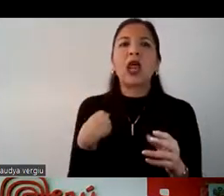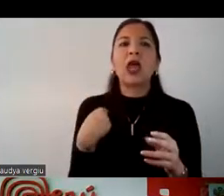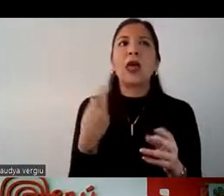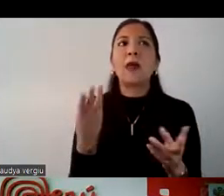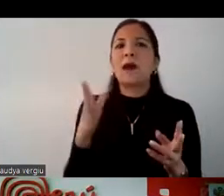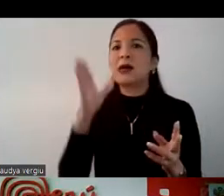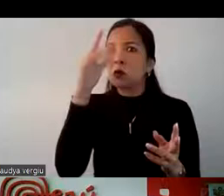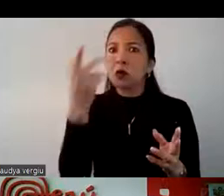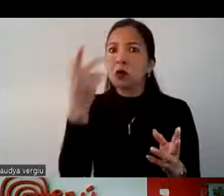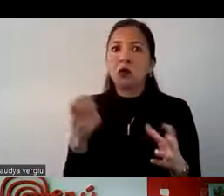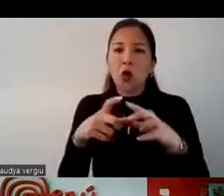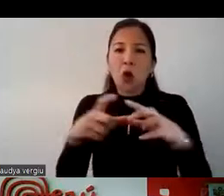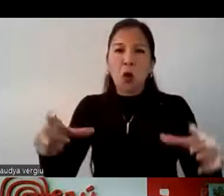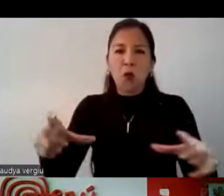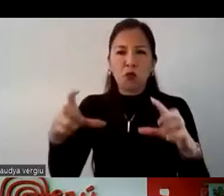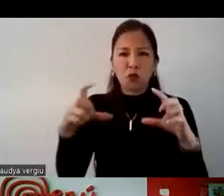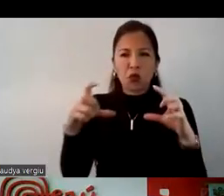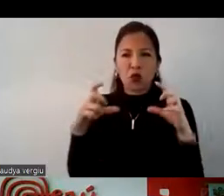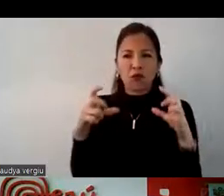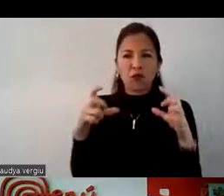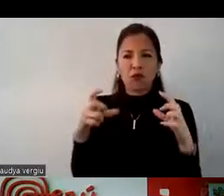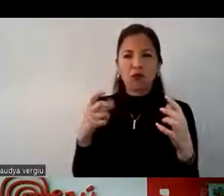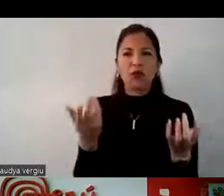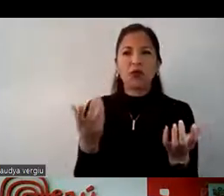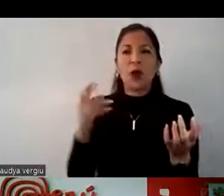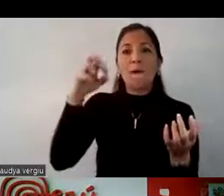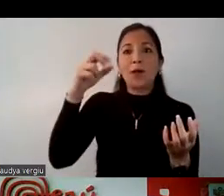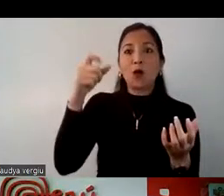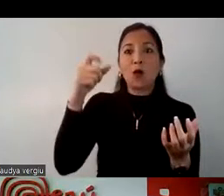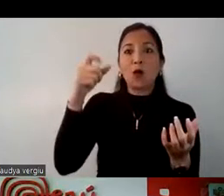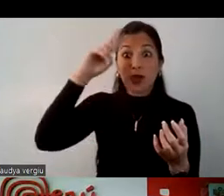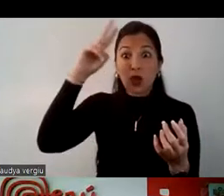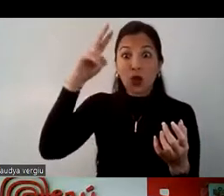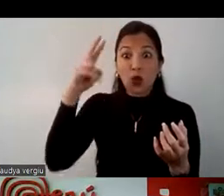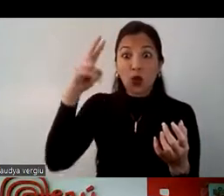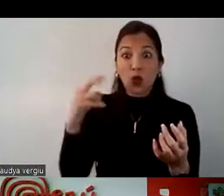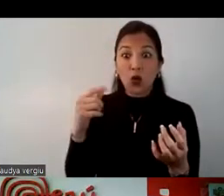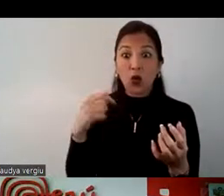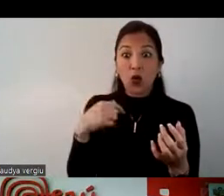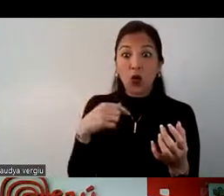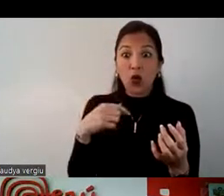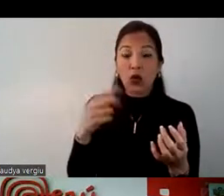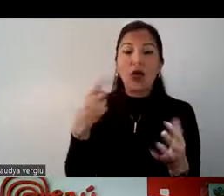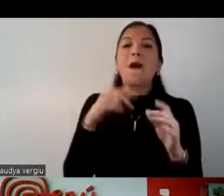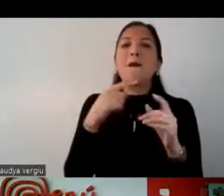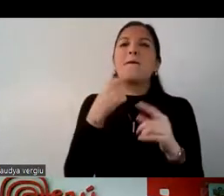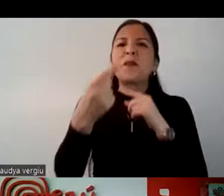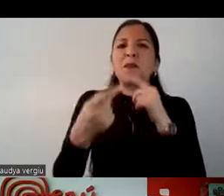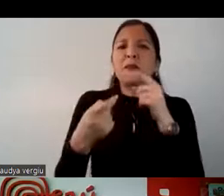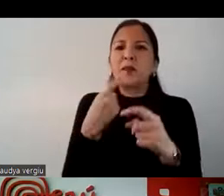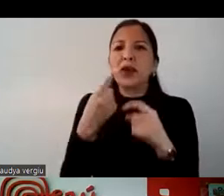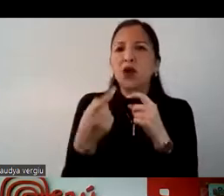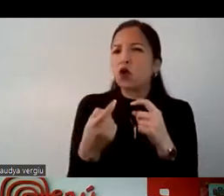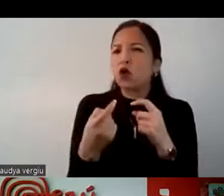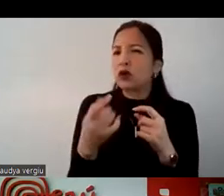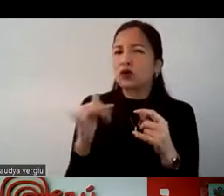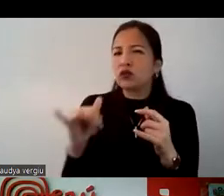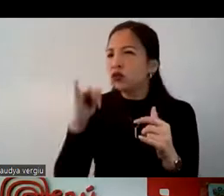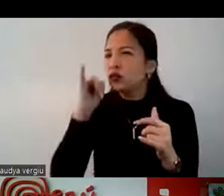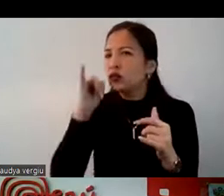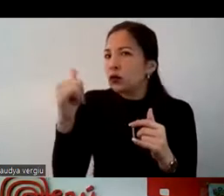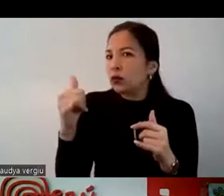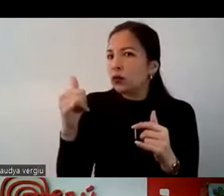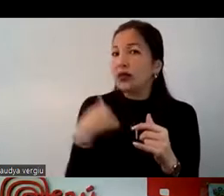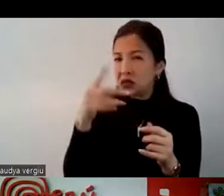Cuando les llega una promoción, si sale, por ejemplo, el logo de Marca Perú, y ellos tienen nuestro Instagram o nuestro contacto, nos van a llamar, nos van a